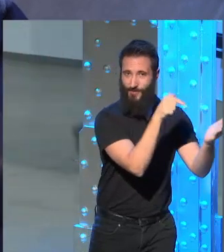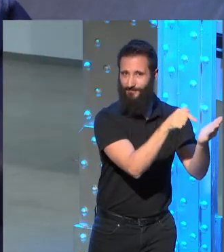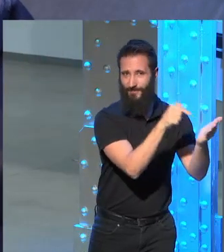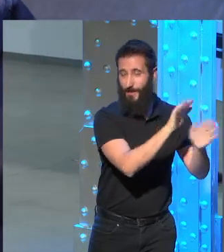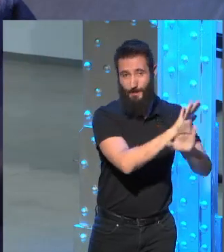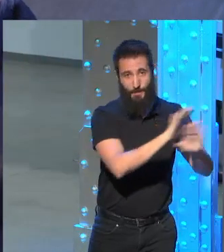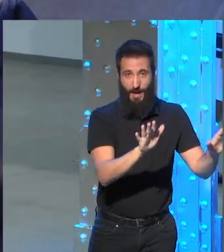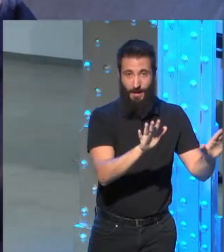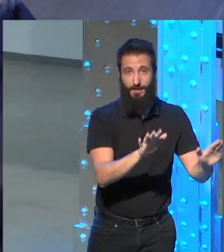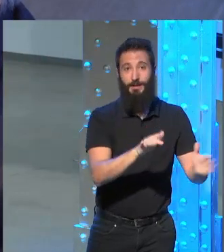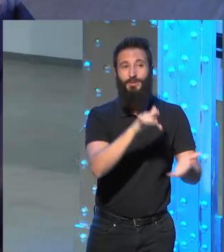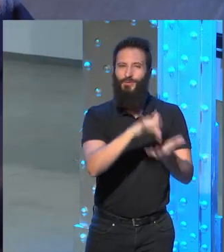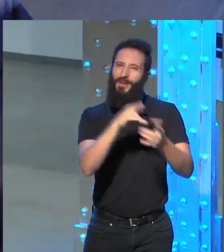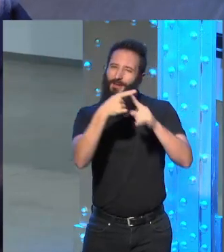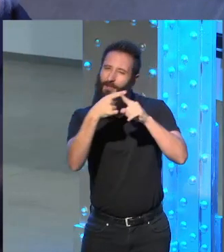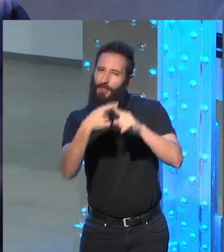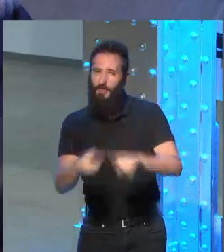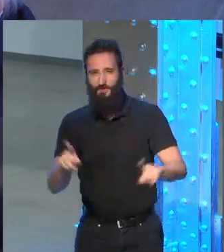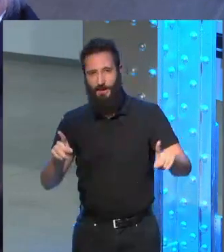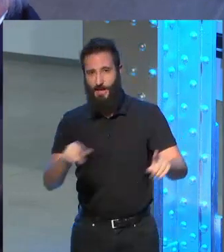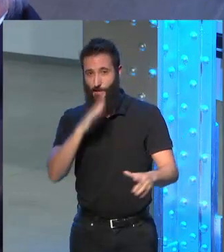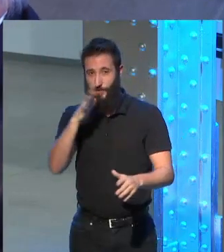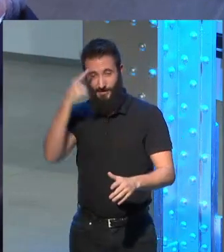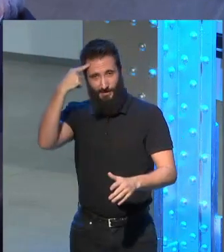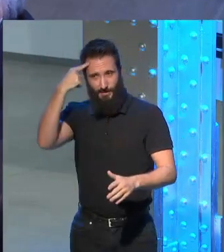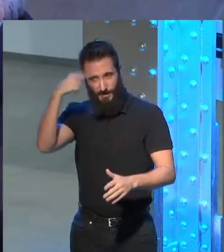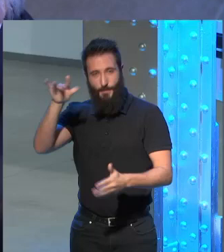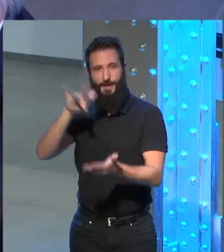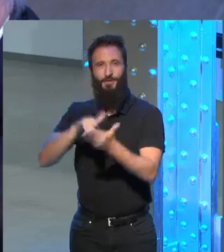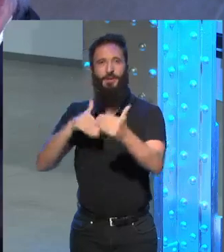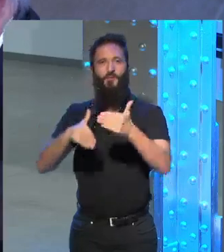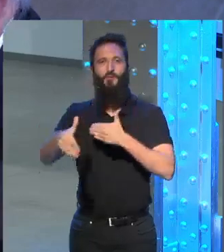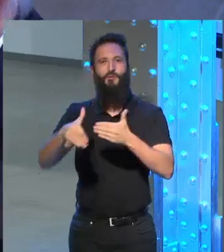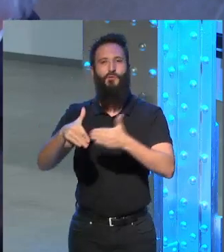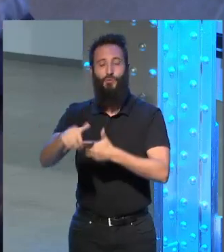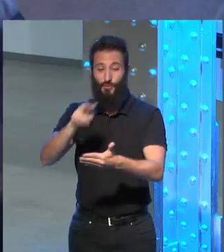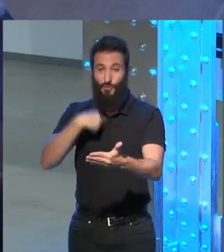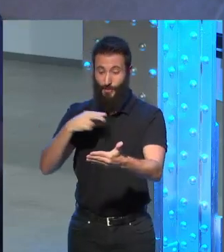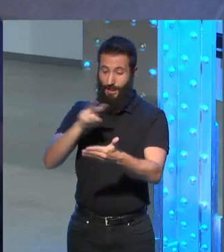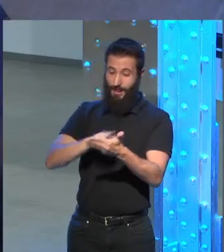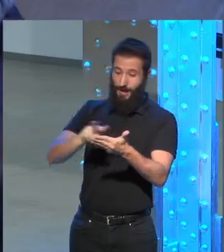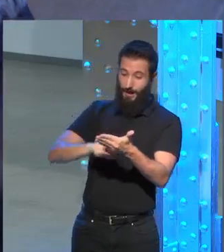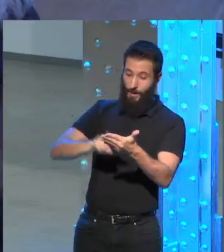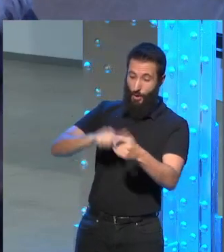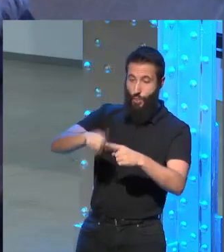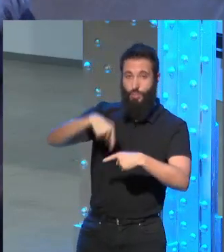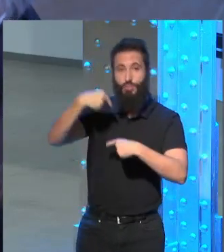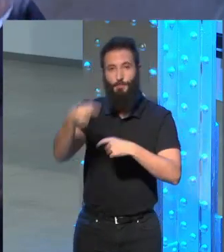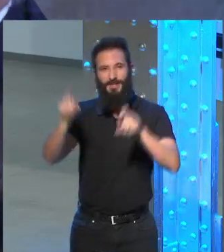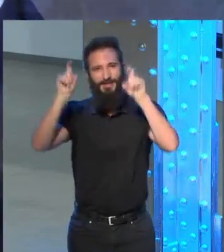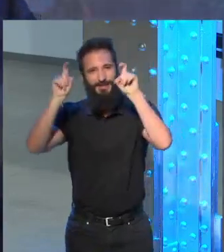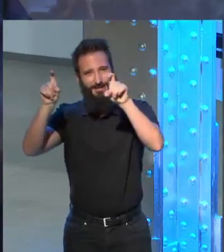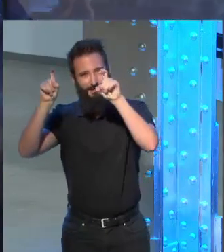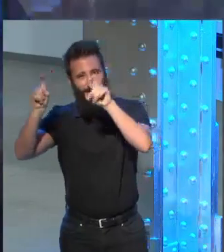y es muy distinto cuando uno sabe que va a enseñar lo que ha aprendido leyendo ese